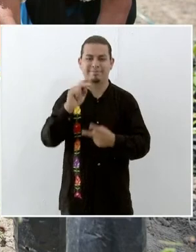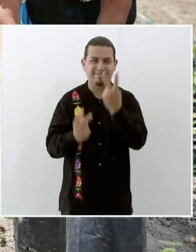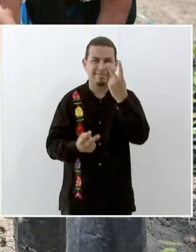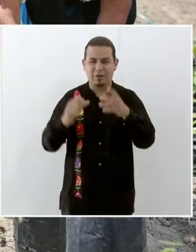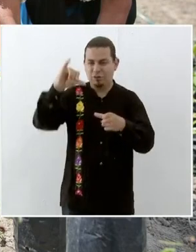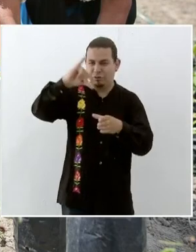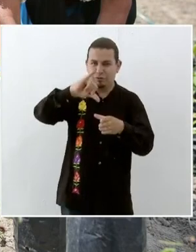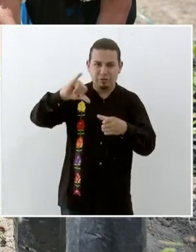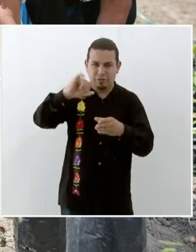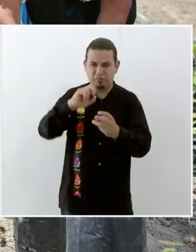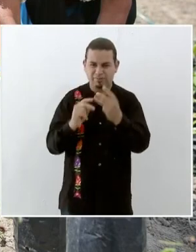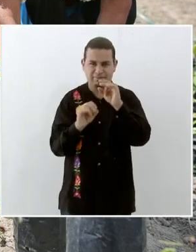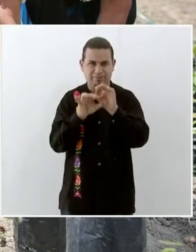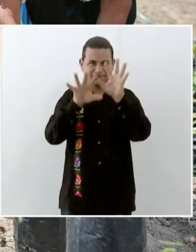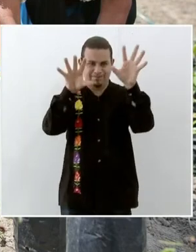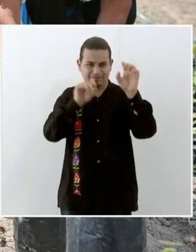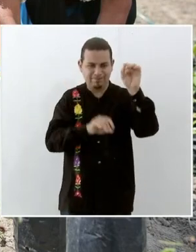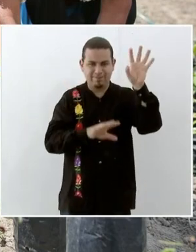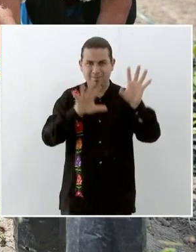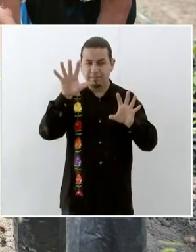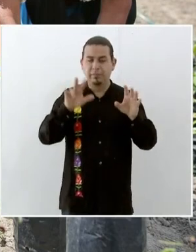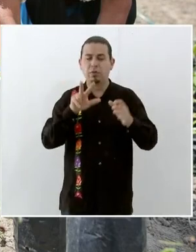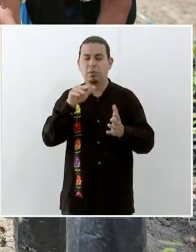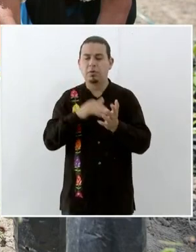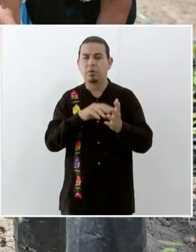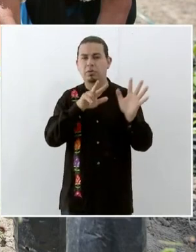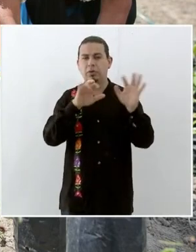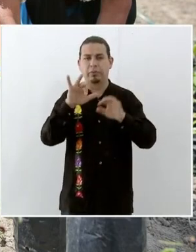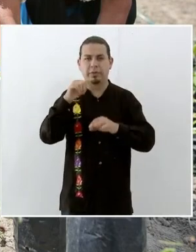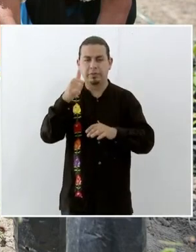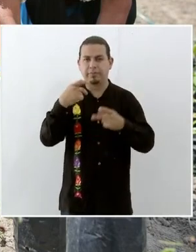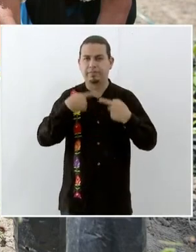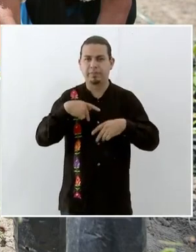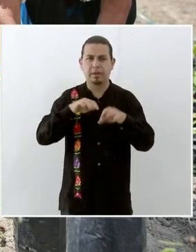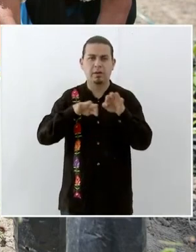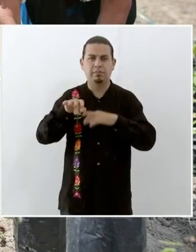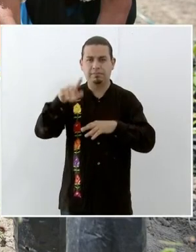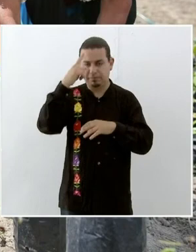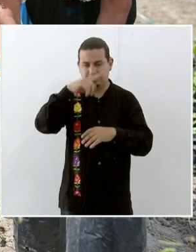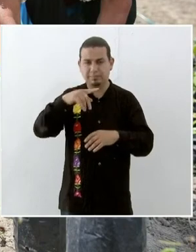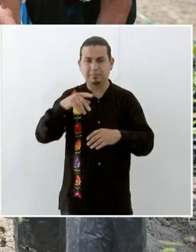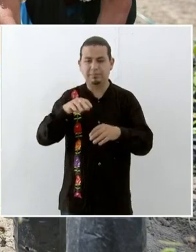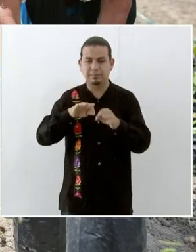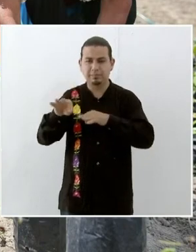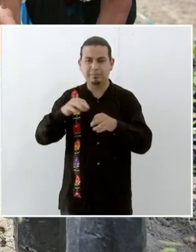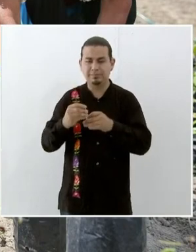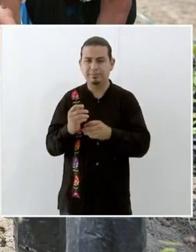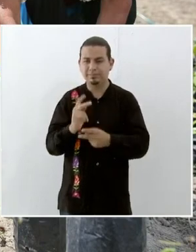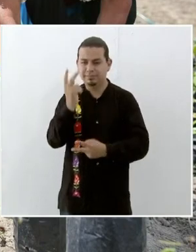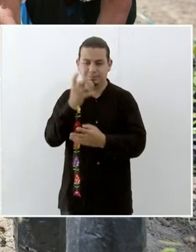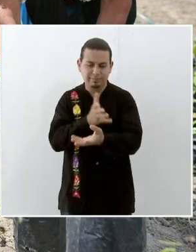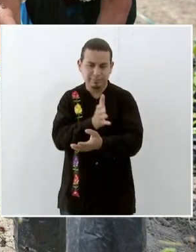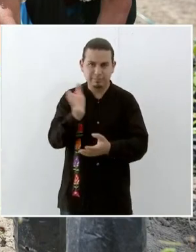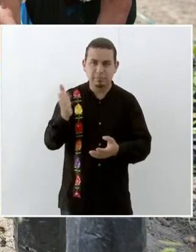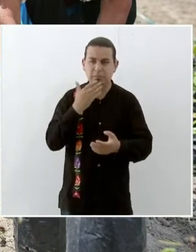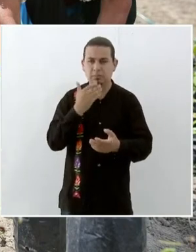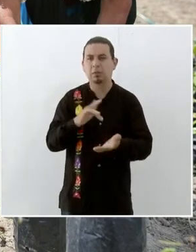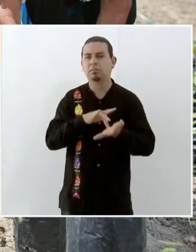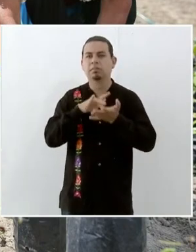18 mil 856 productores del programa Producción para el Bienestar van a recibir